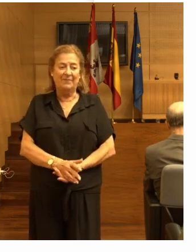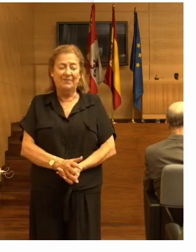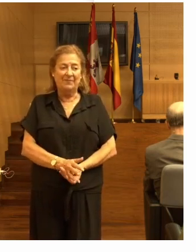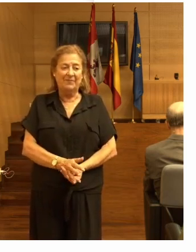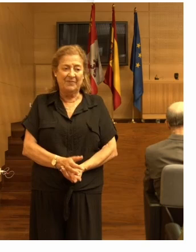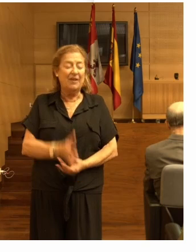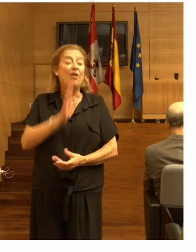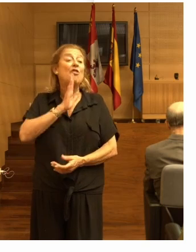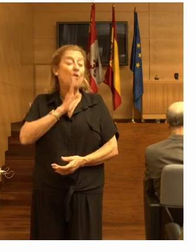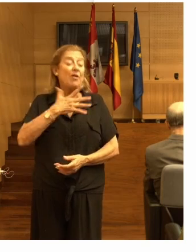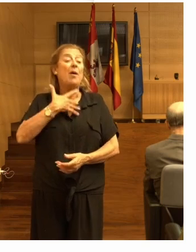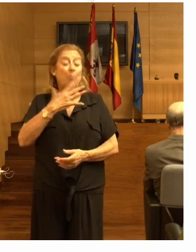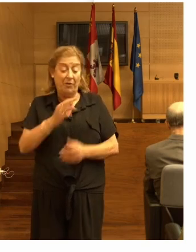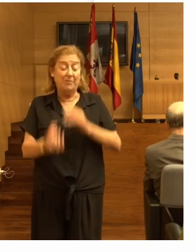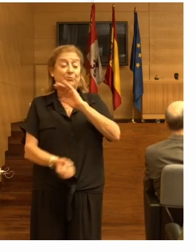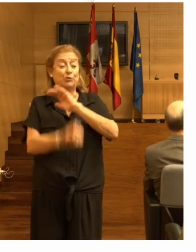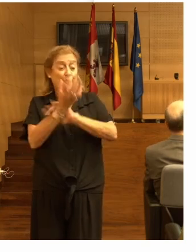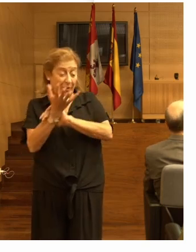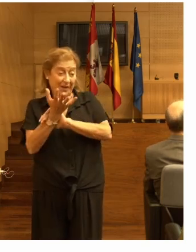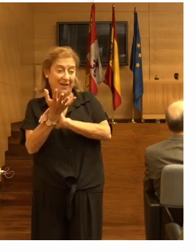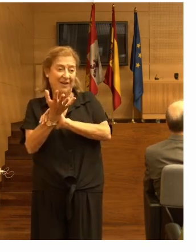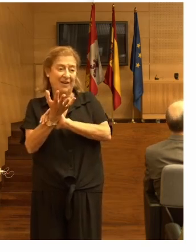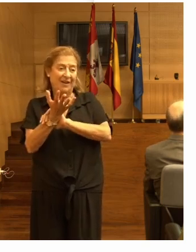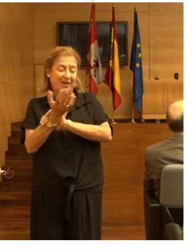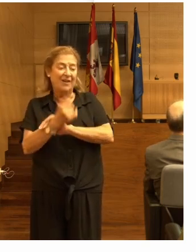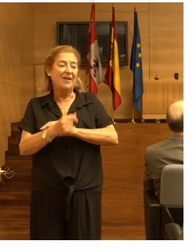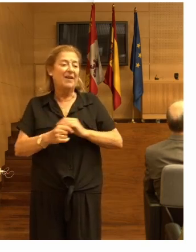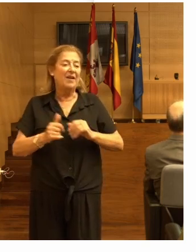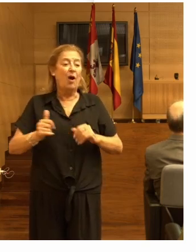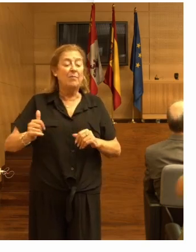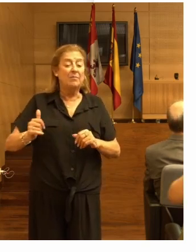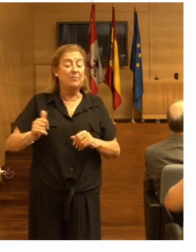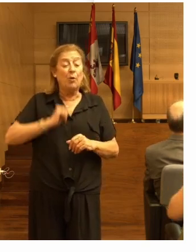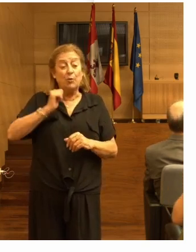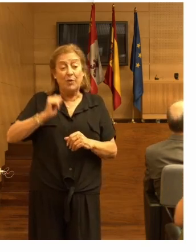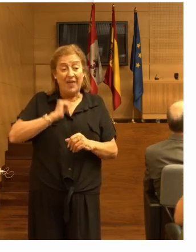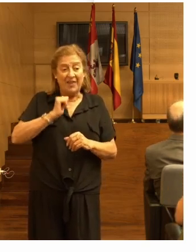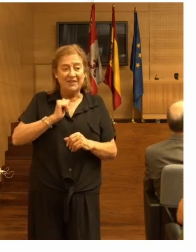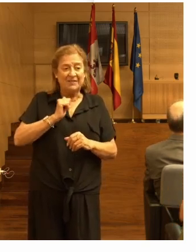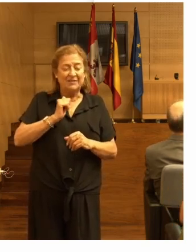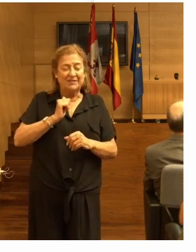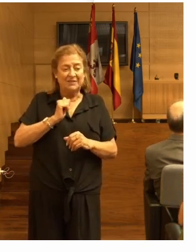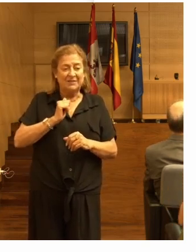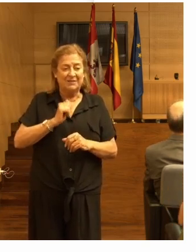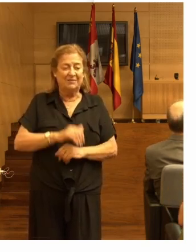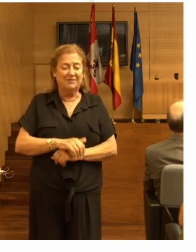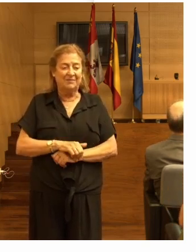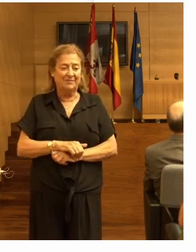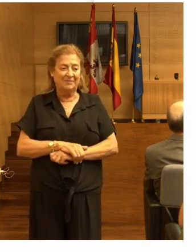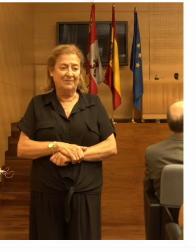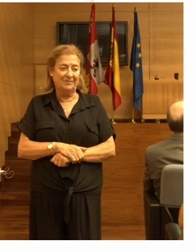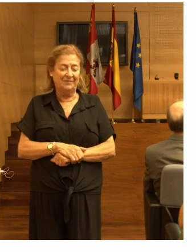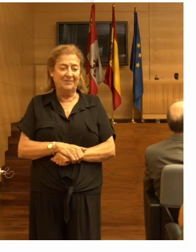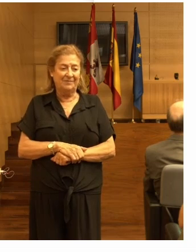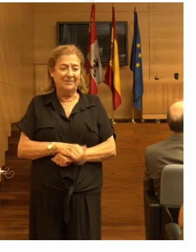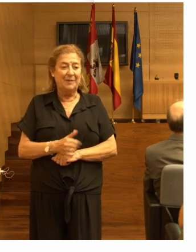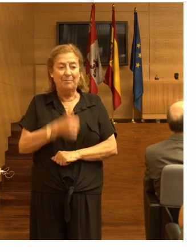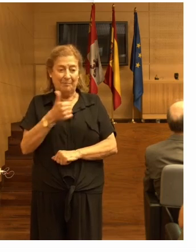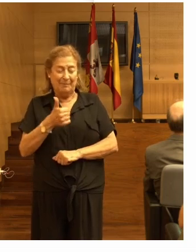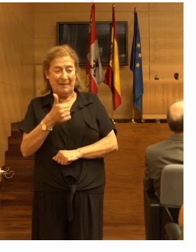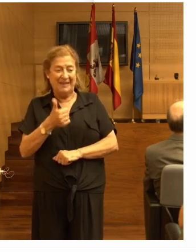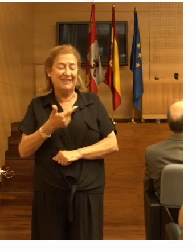Es donde se pueden producir ocasiones más